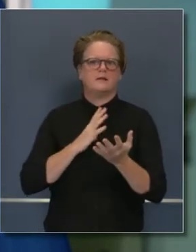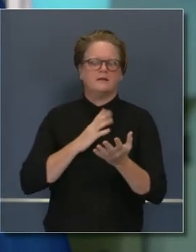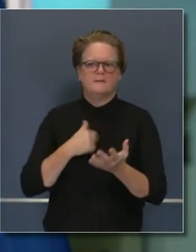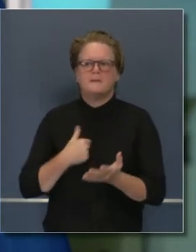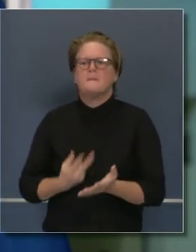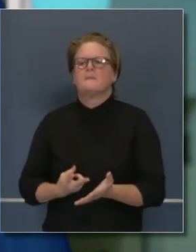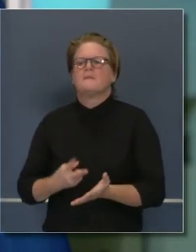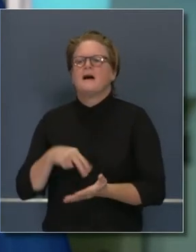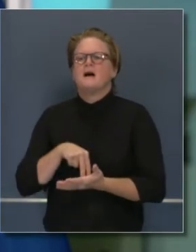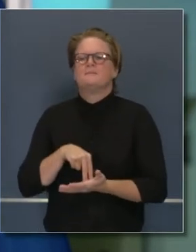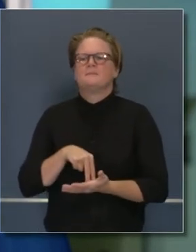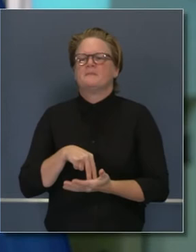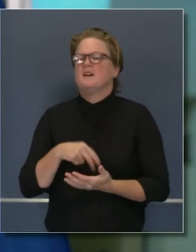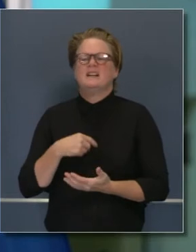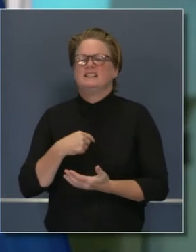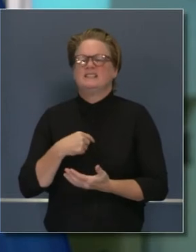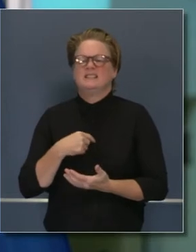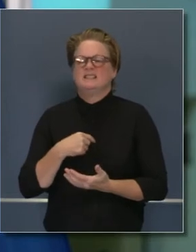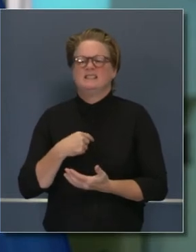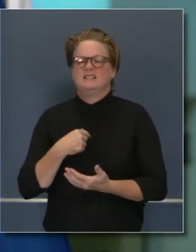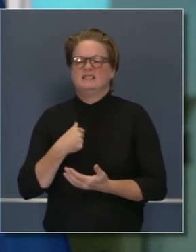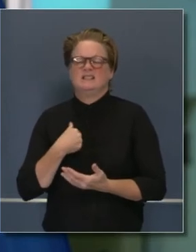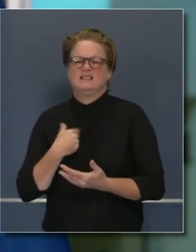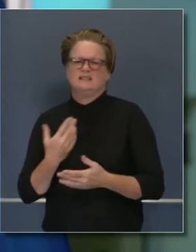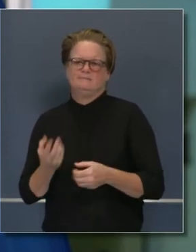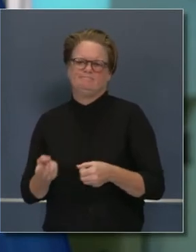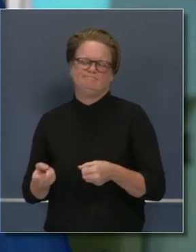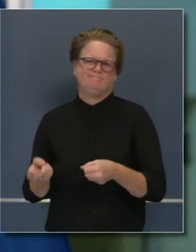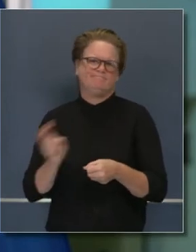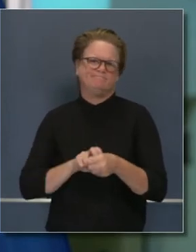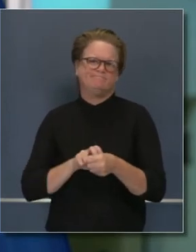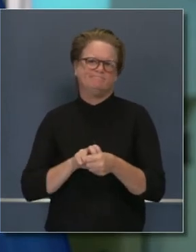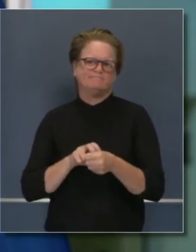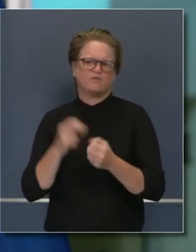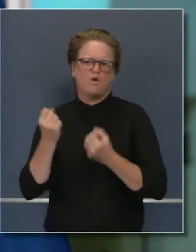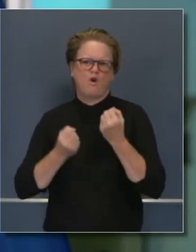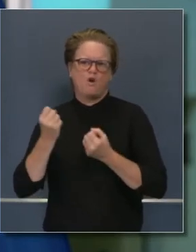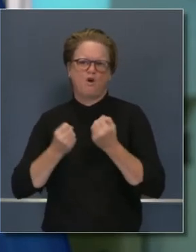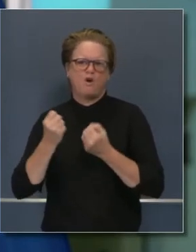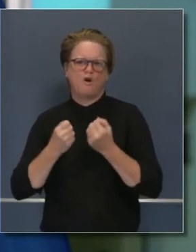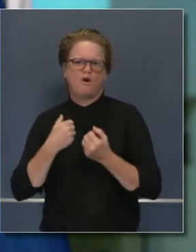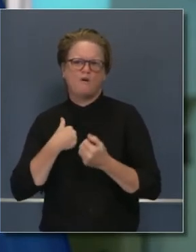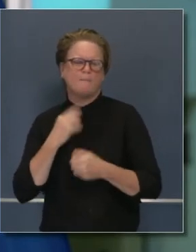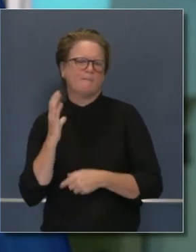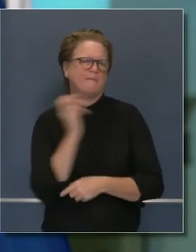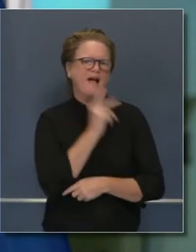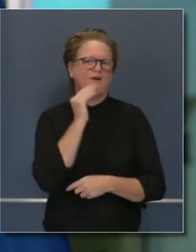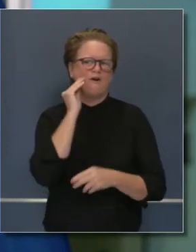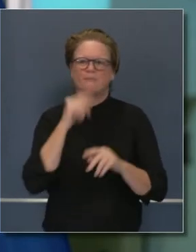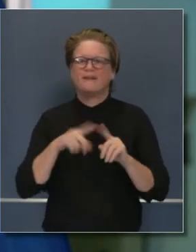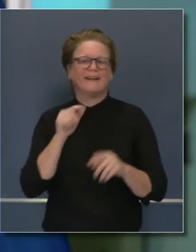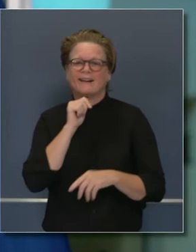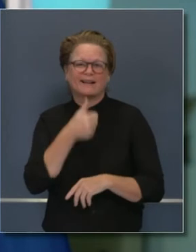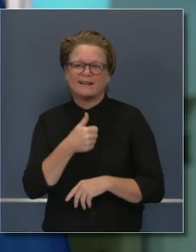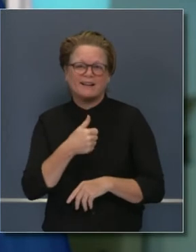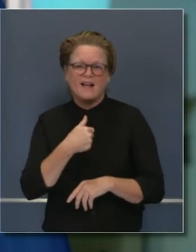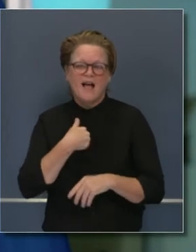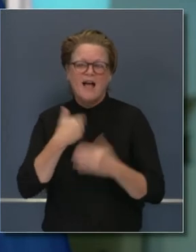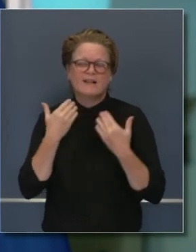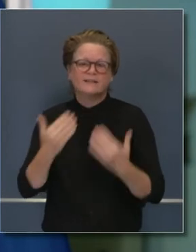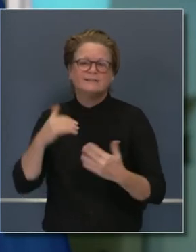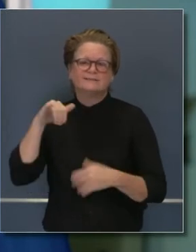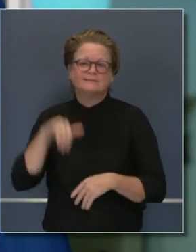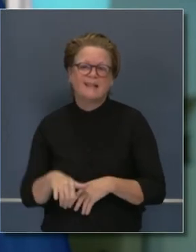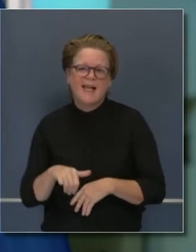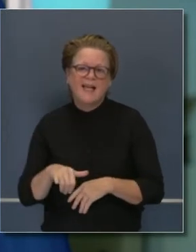mantenido de pie. Y debí haber regresado a mi auto, debí haber regresado a mi casa. En lugar de eso,